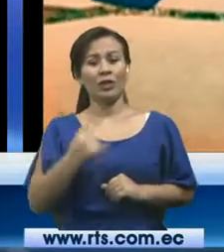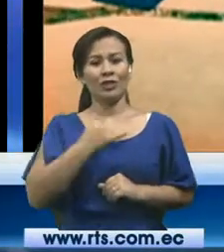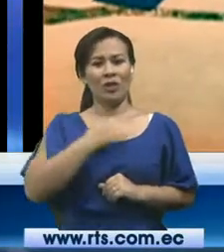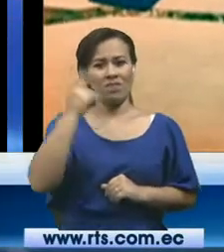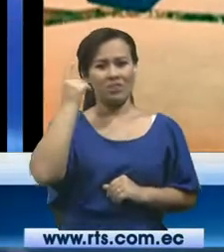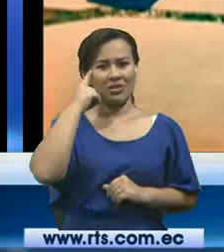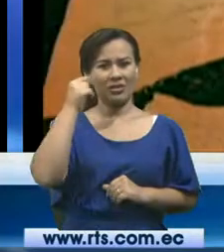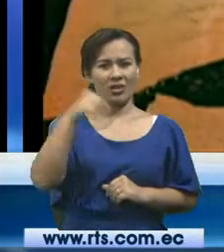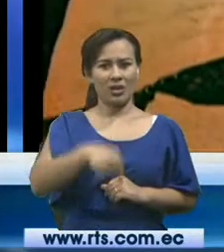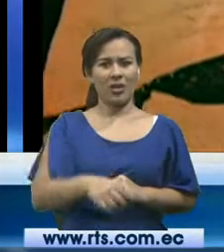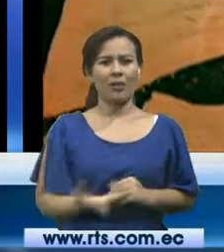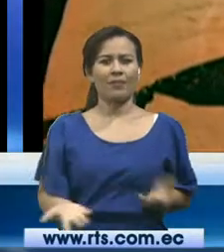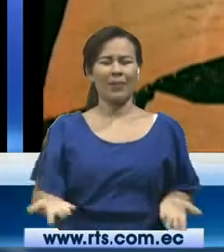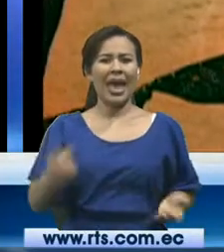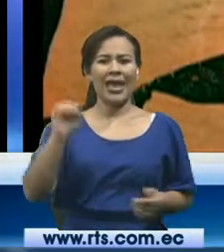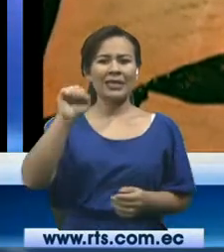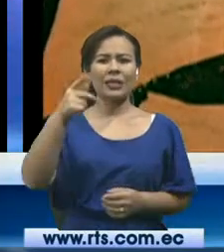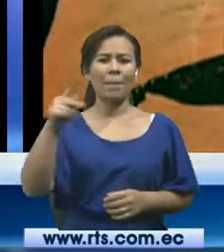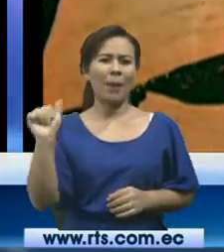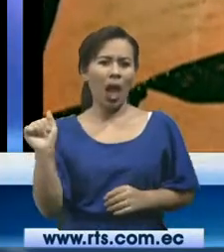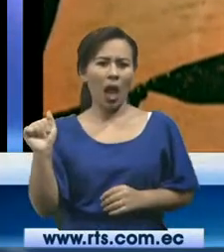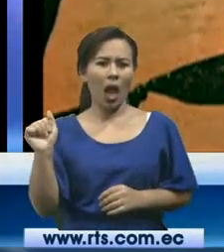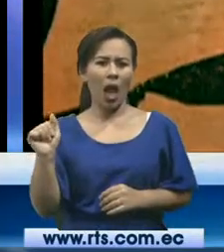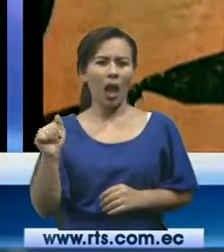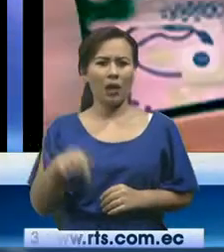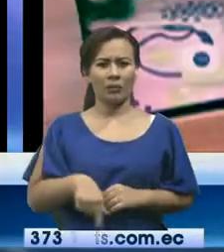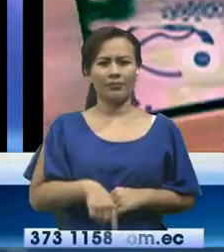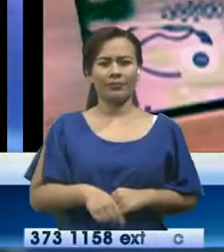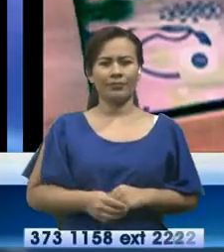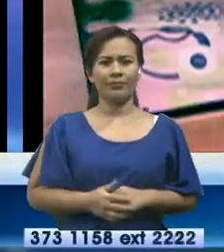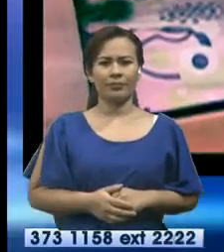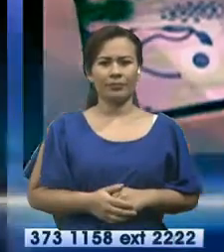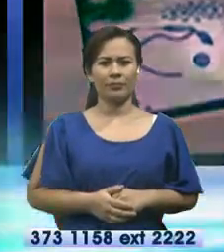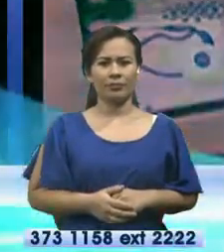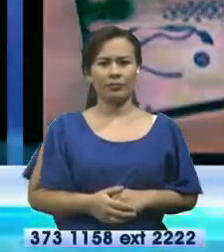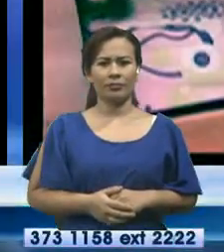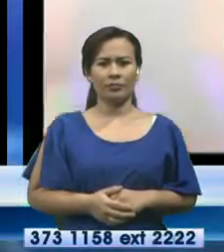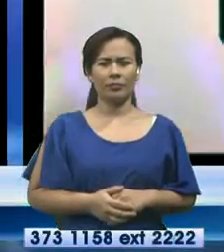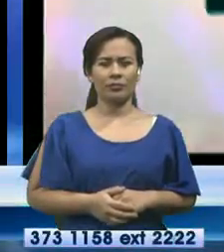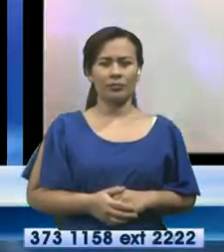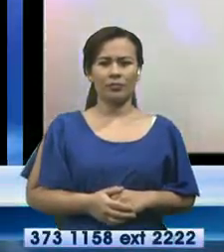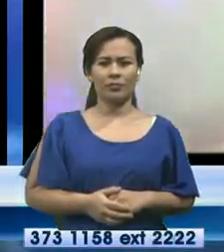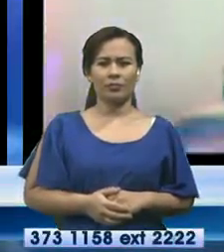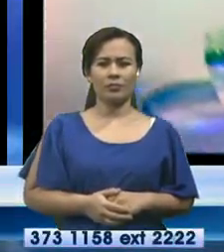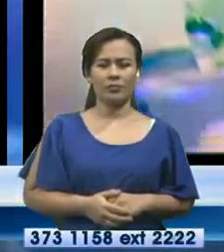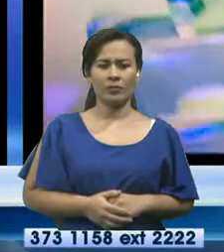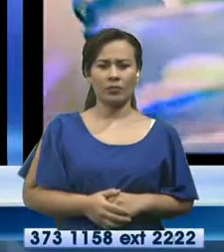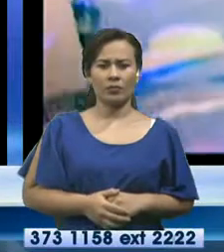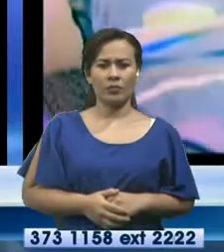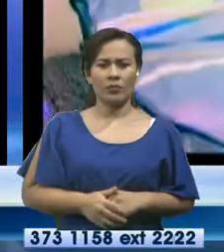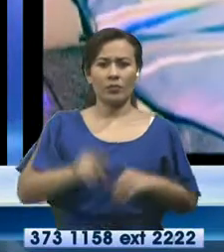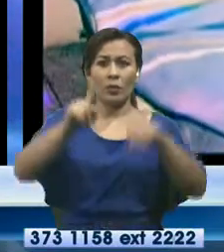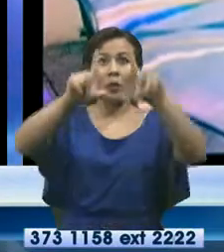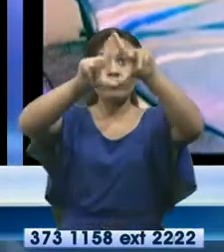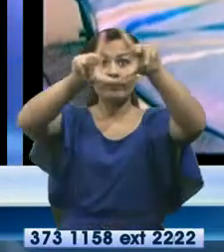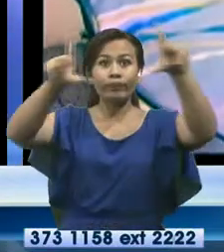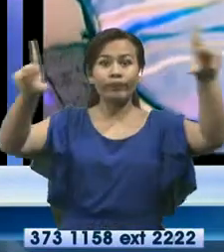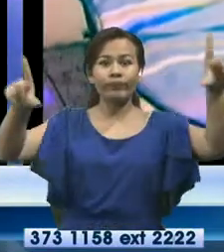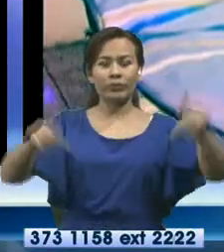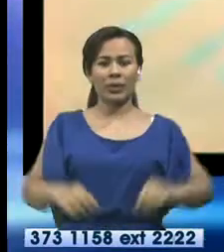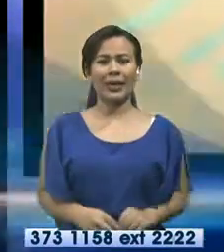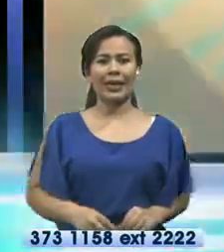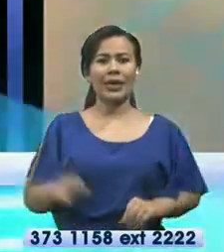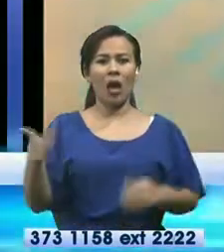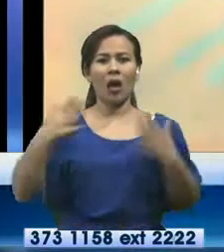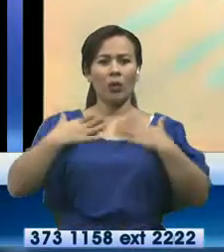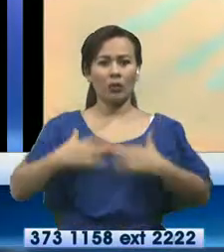si fuera un SPAC, hubiera un, por lo menos un, este, un rótulo. Estilo enfermera, ellas